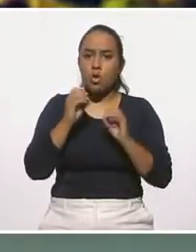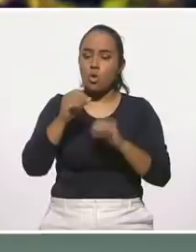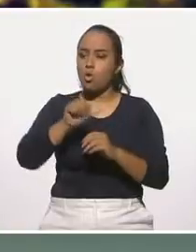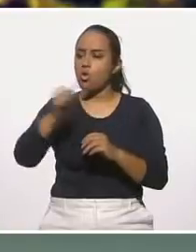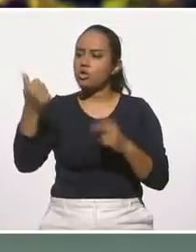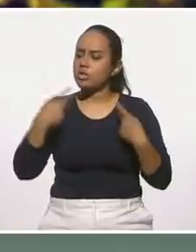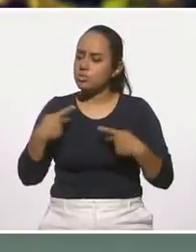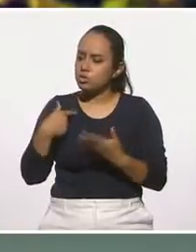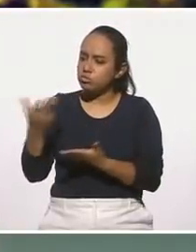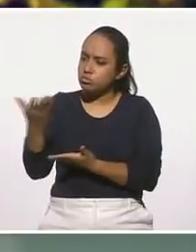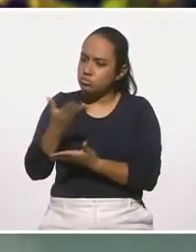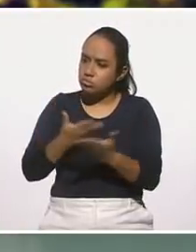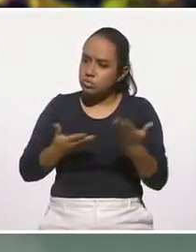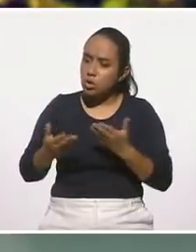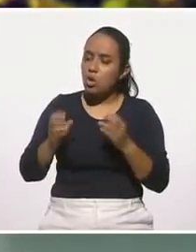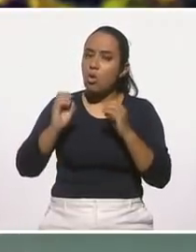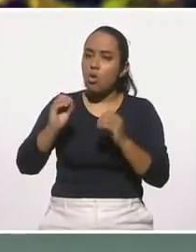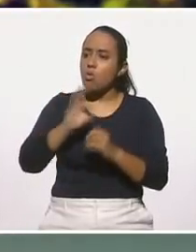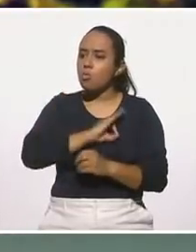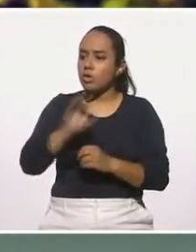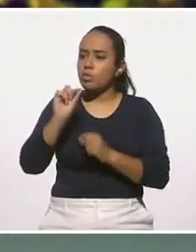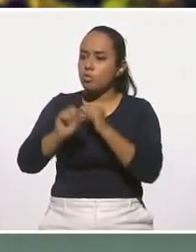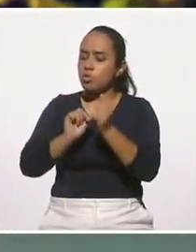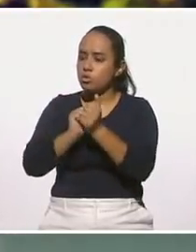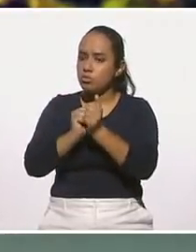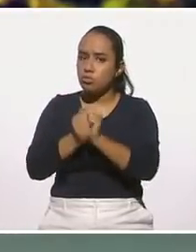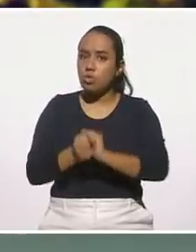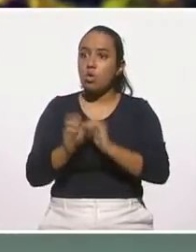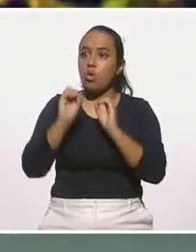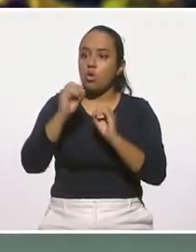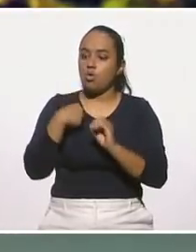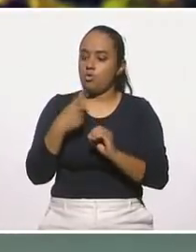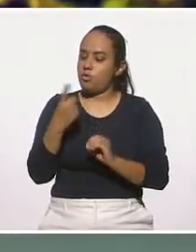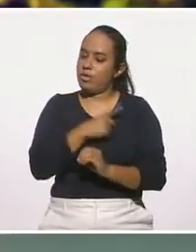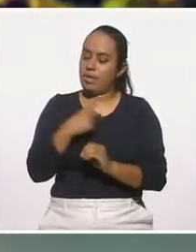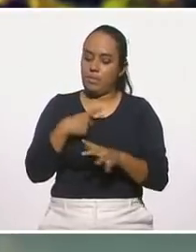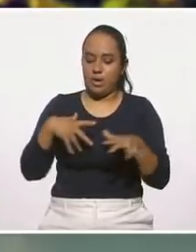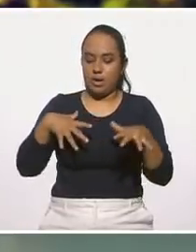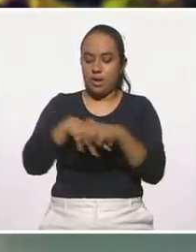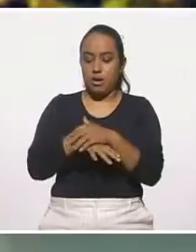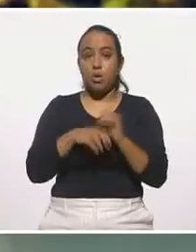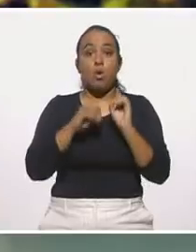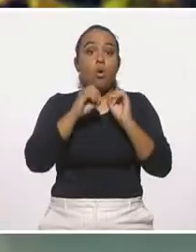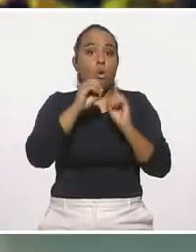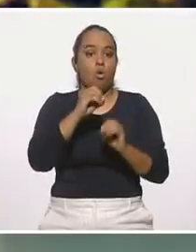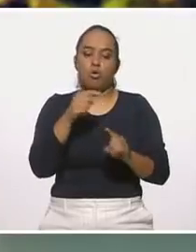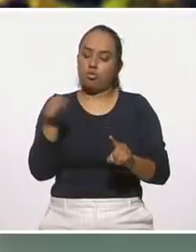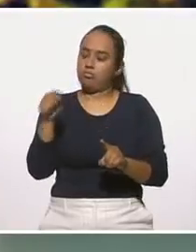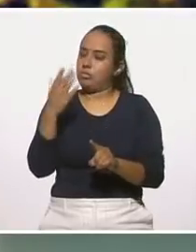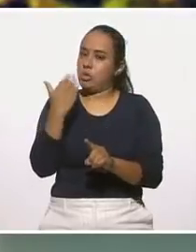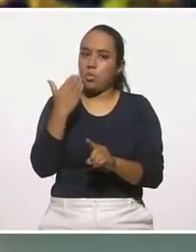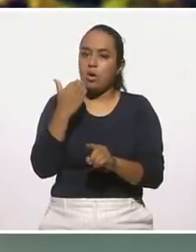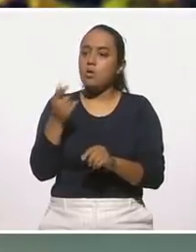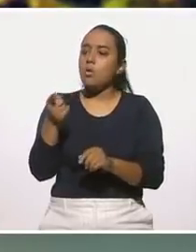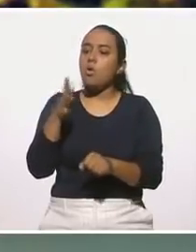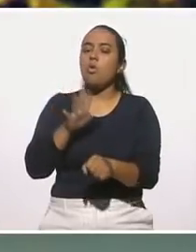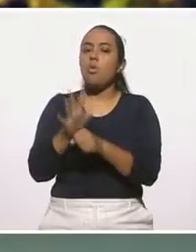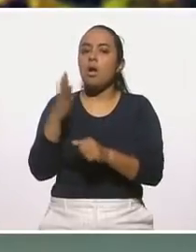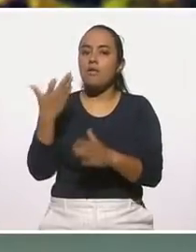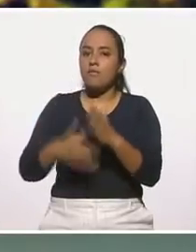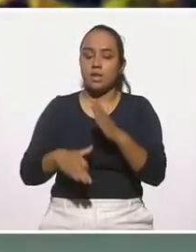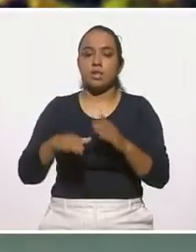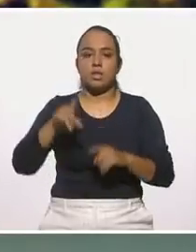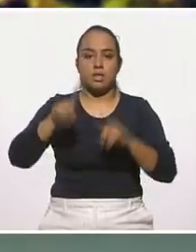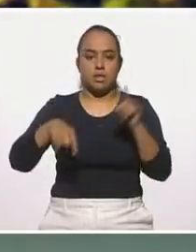con otros, cuáles se pueden desarrollar, cuáles necesitarían una actualización y cuáles no tienes ahí, cuál te falta de